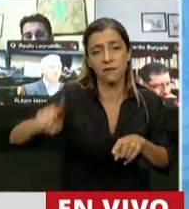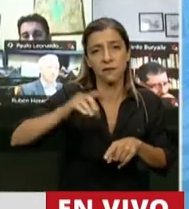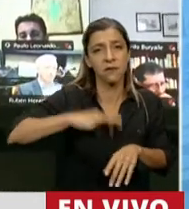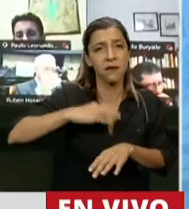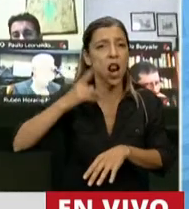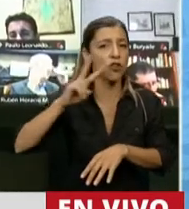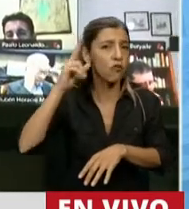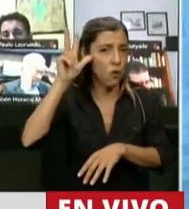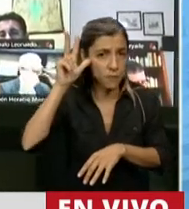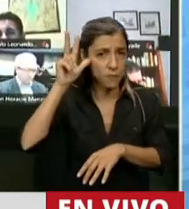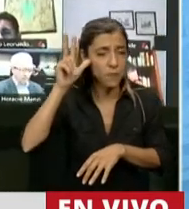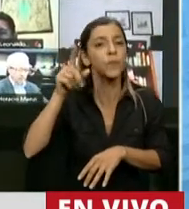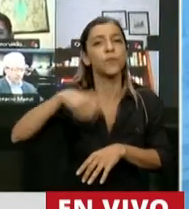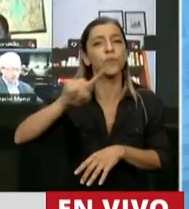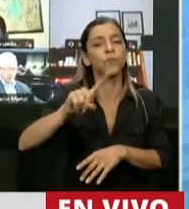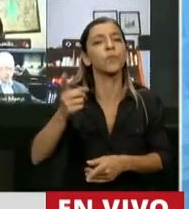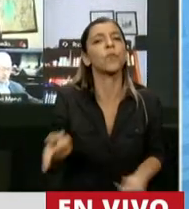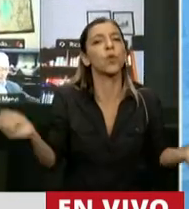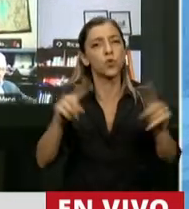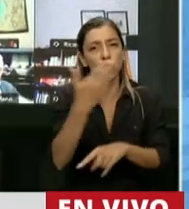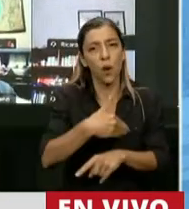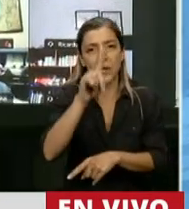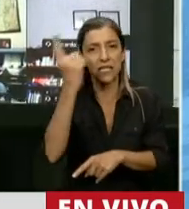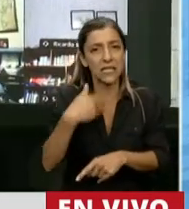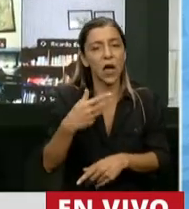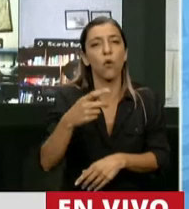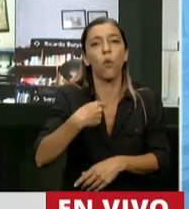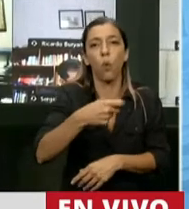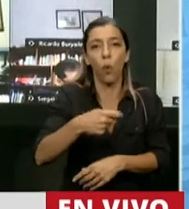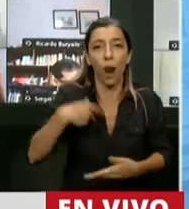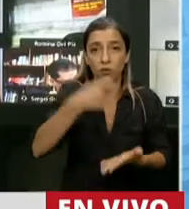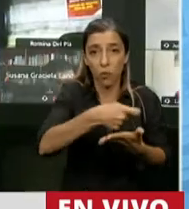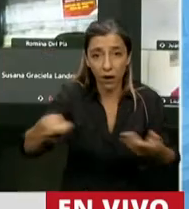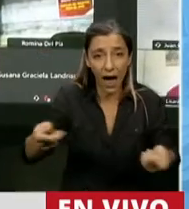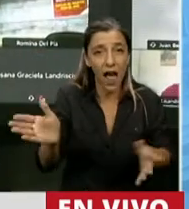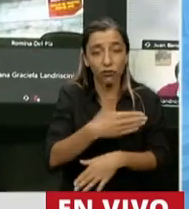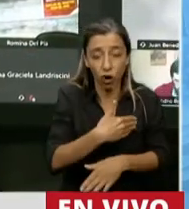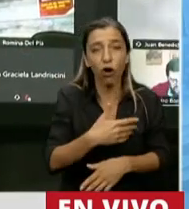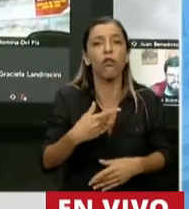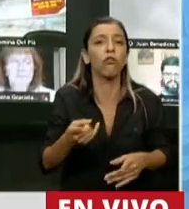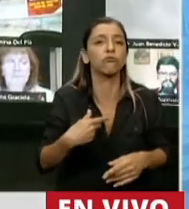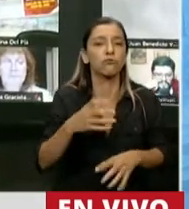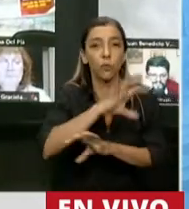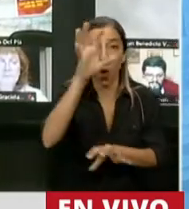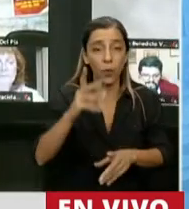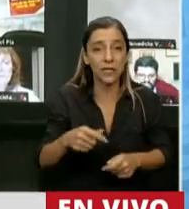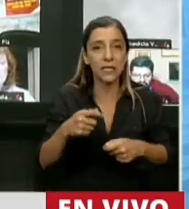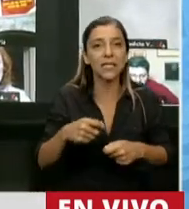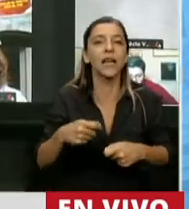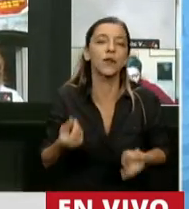2008 reestatizaron el sistema jubilatorio se negaron a devolverle el 15% a las provincias.